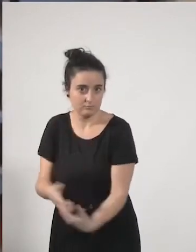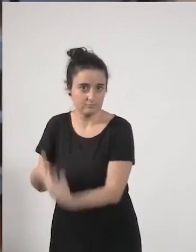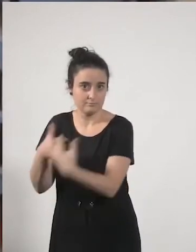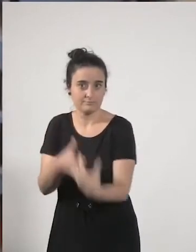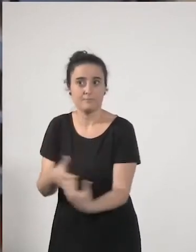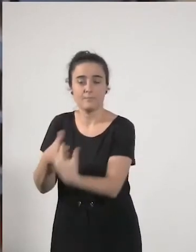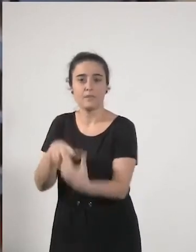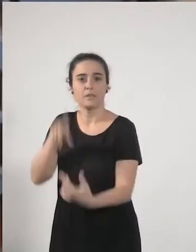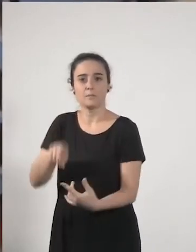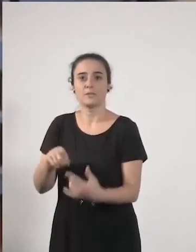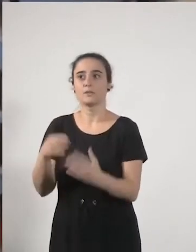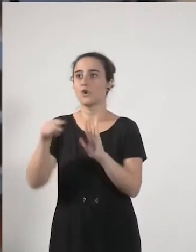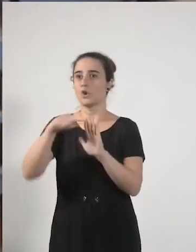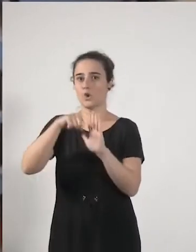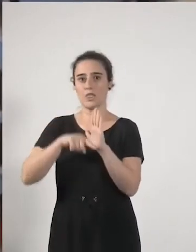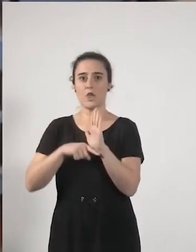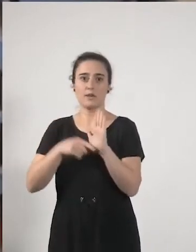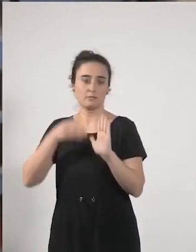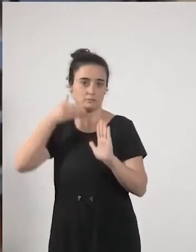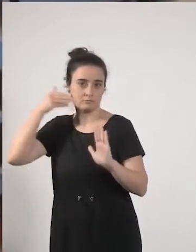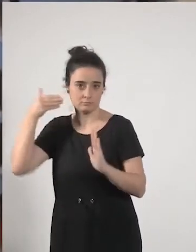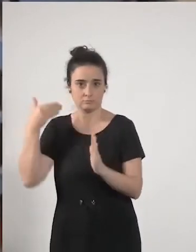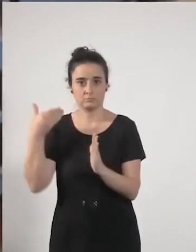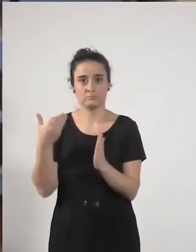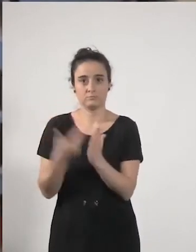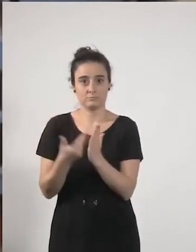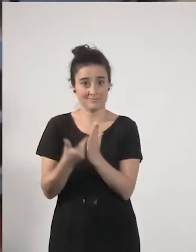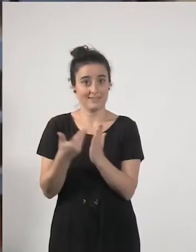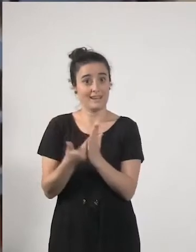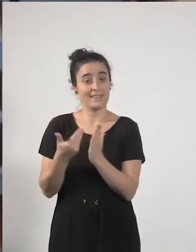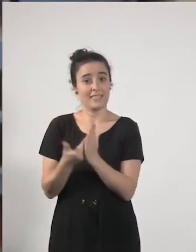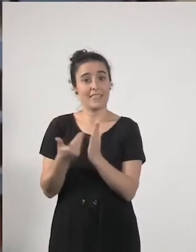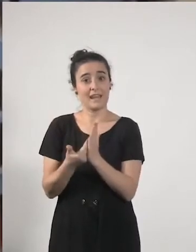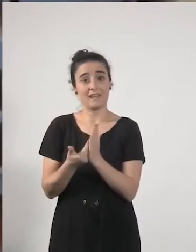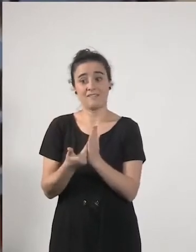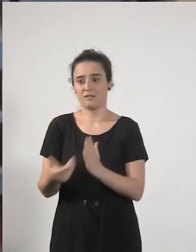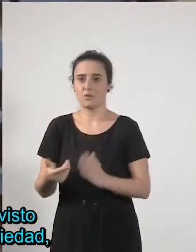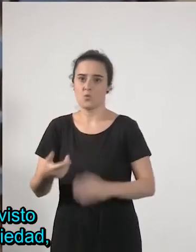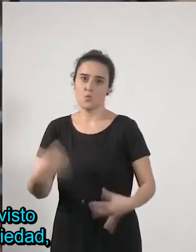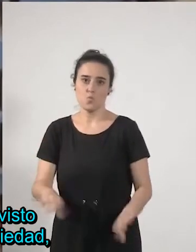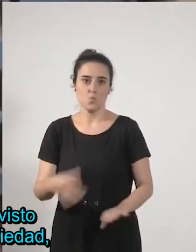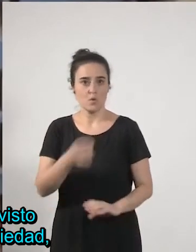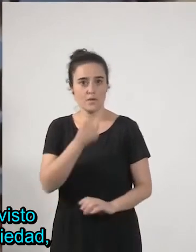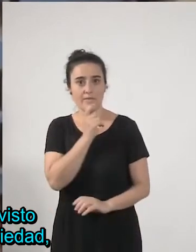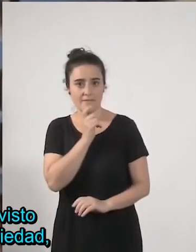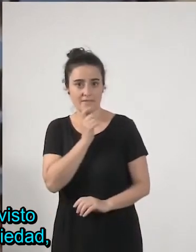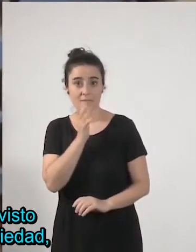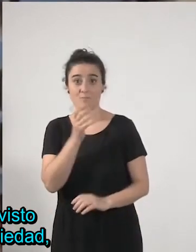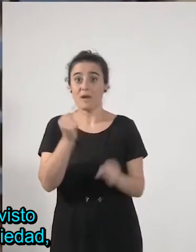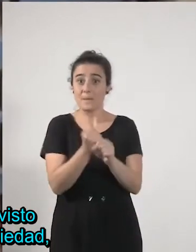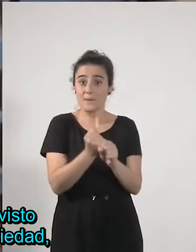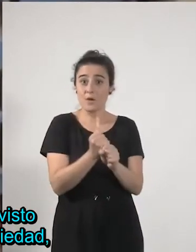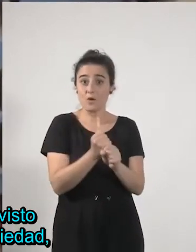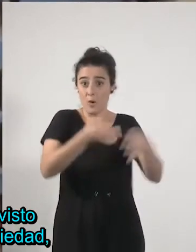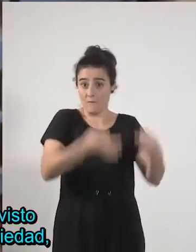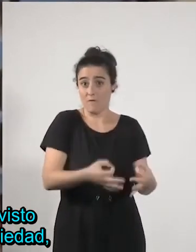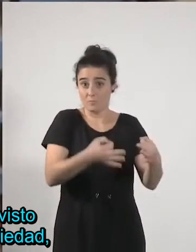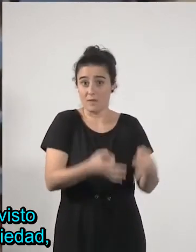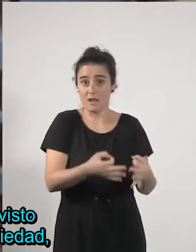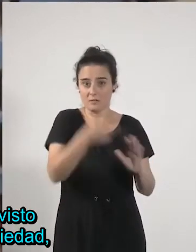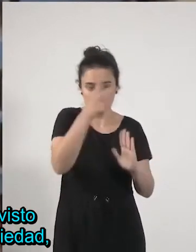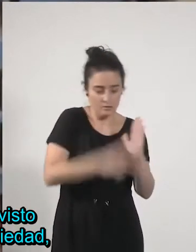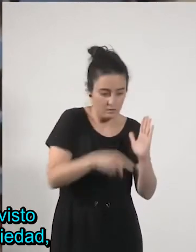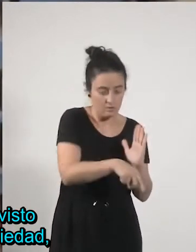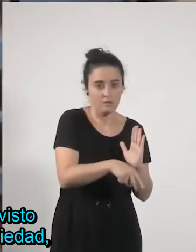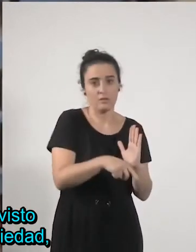condiciones dignas en el empleo informal es muy complicado en el empleo formal también hemos visto que hay